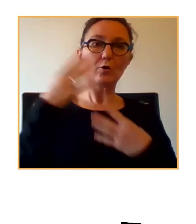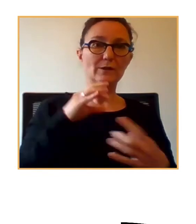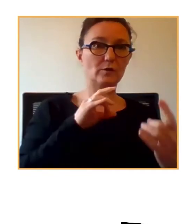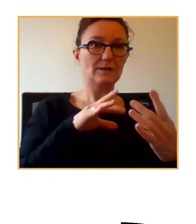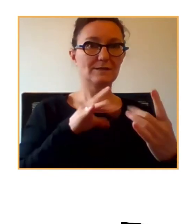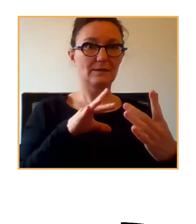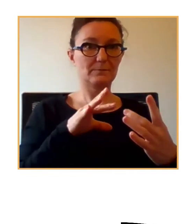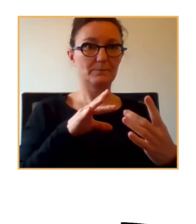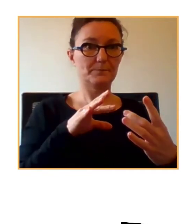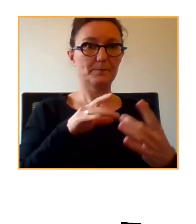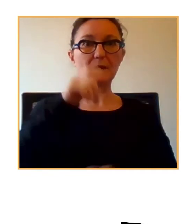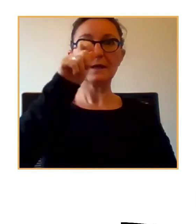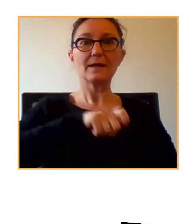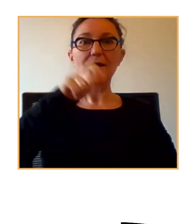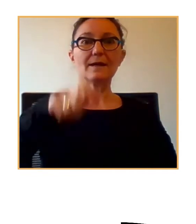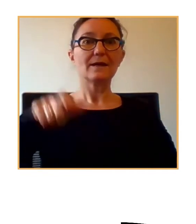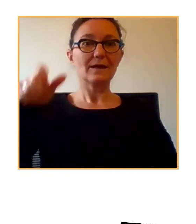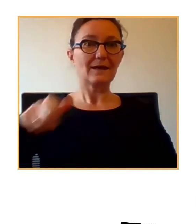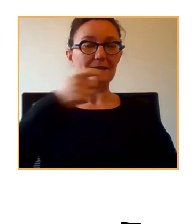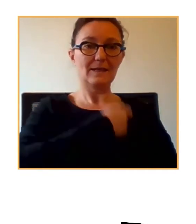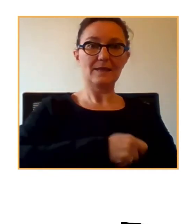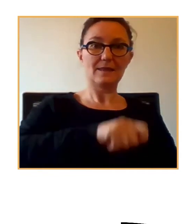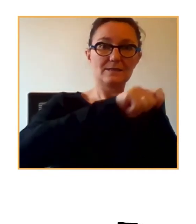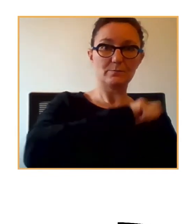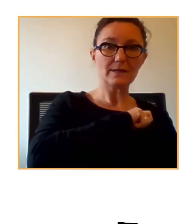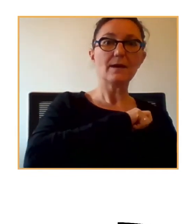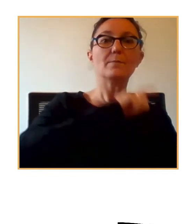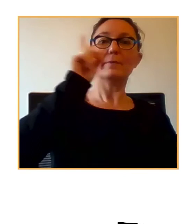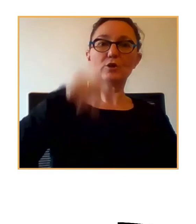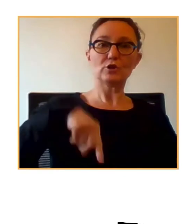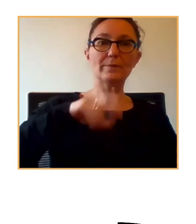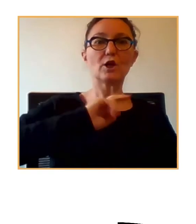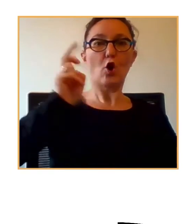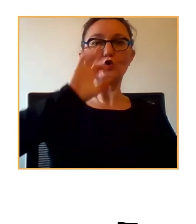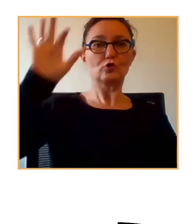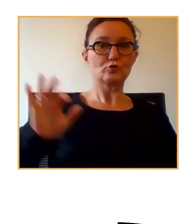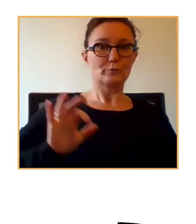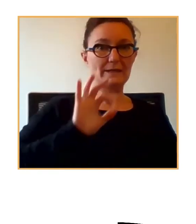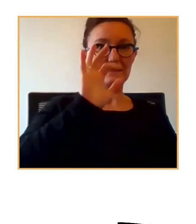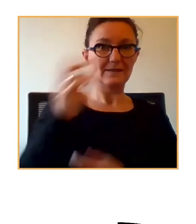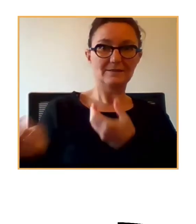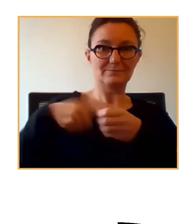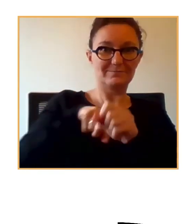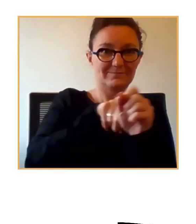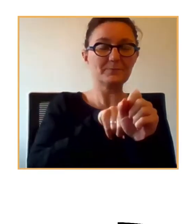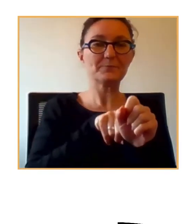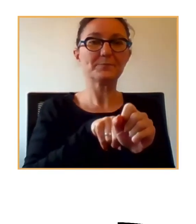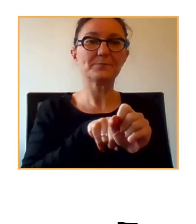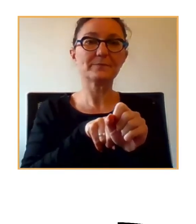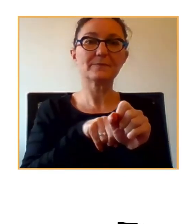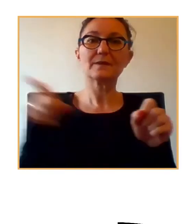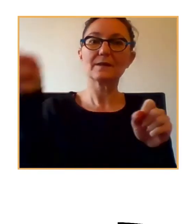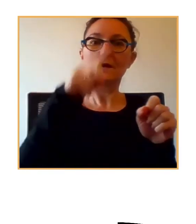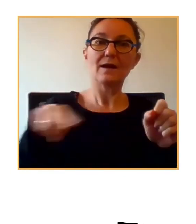Tenemos gente no solamente de nuestro país, sino también de otros países. Así que a ellos, básicamente,